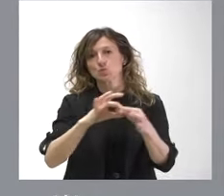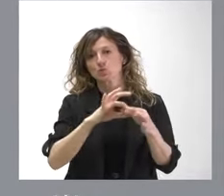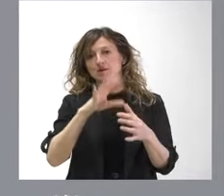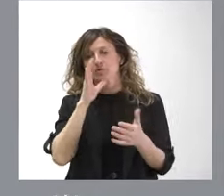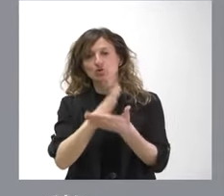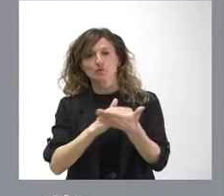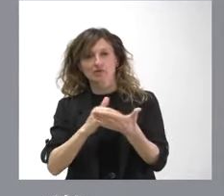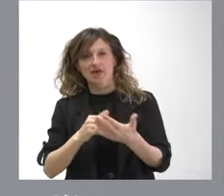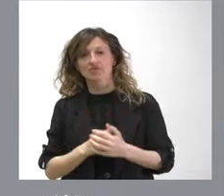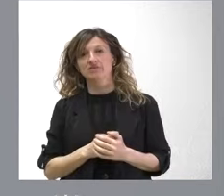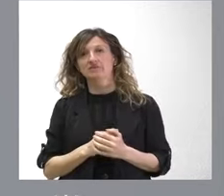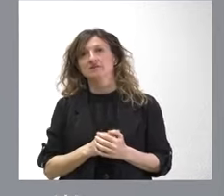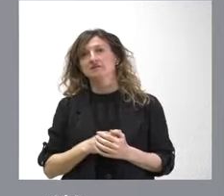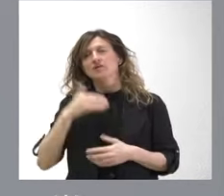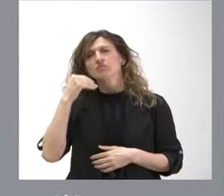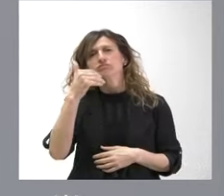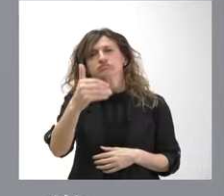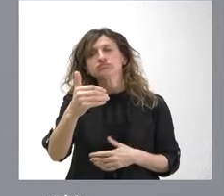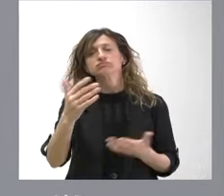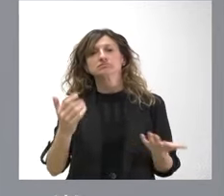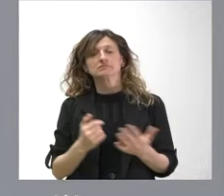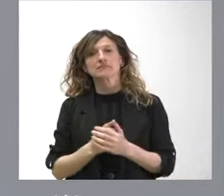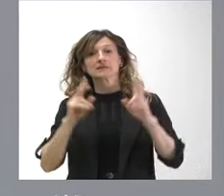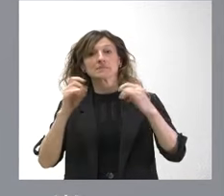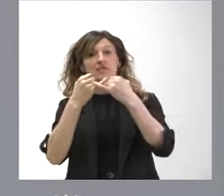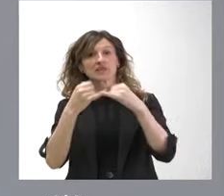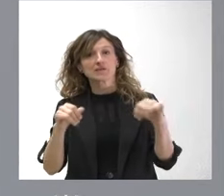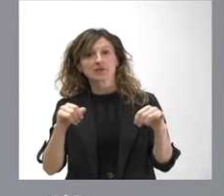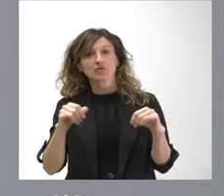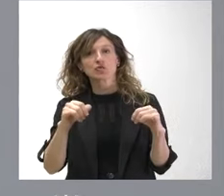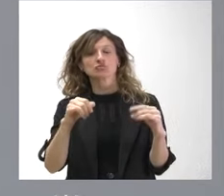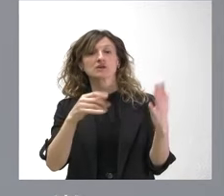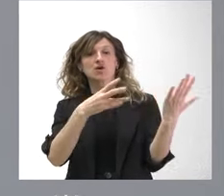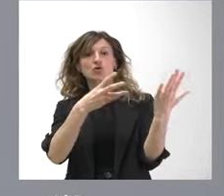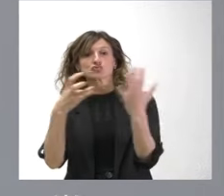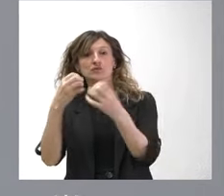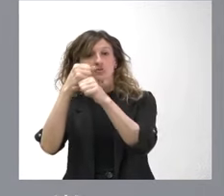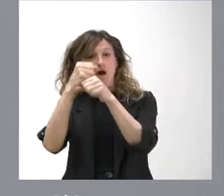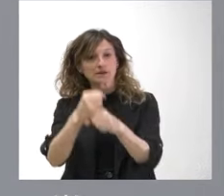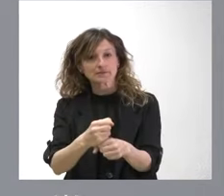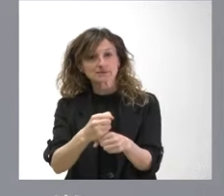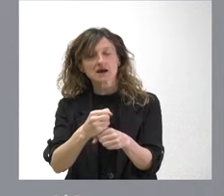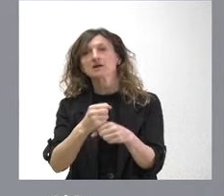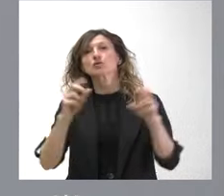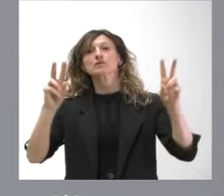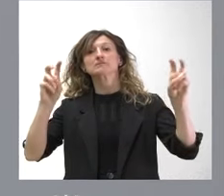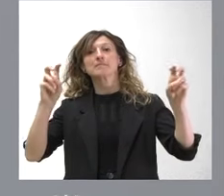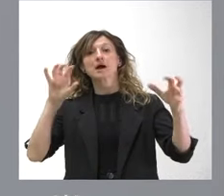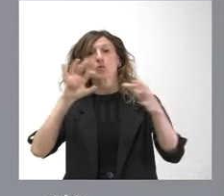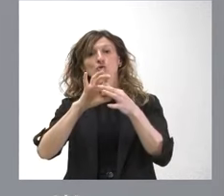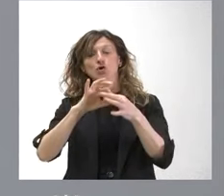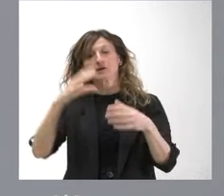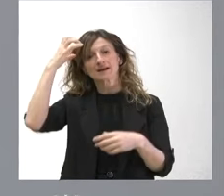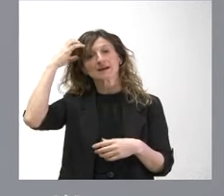autónoma El horizonte que tenemos por delante en la celebración de ese 800 aniversario de la unión de los